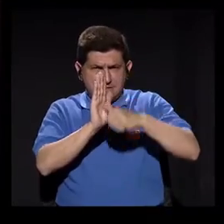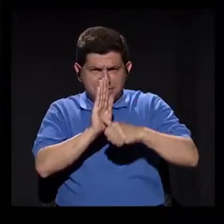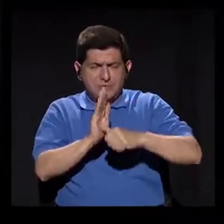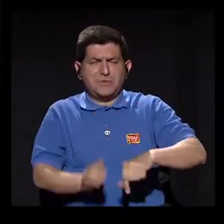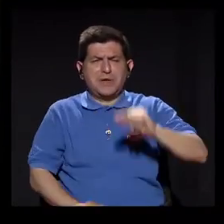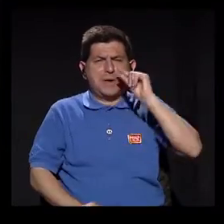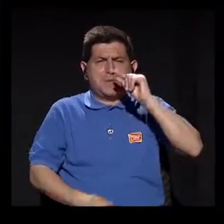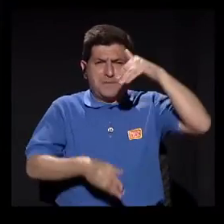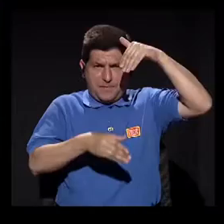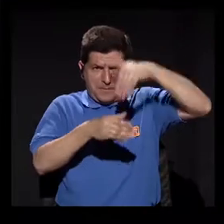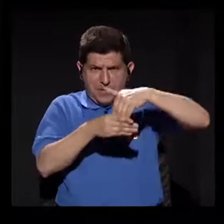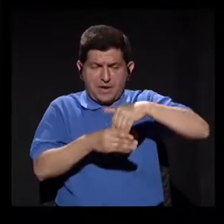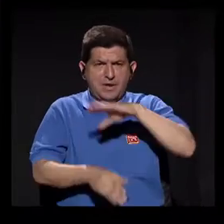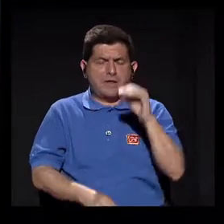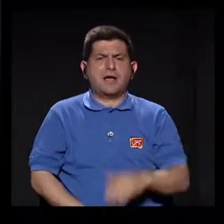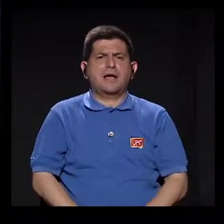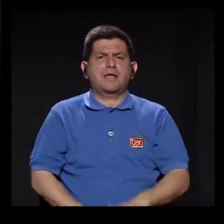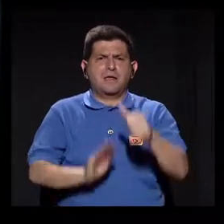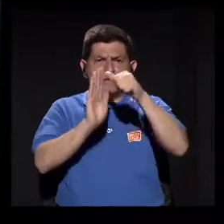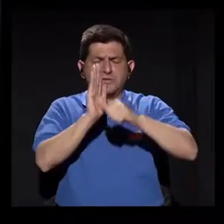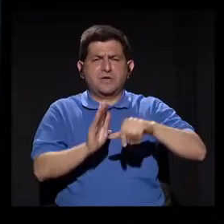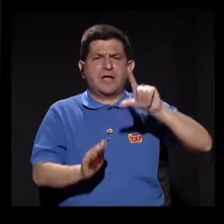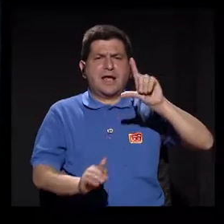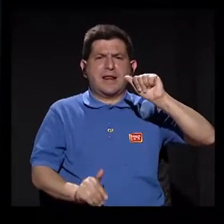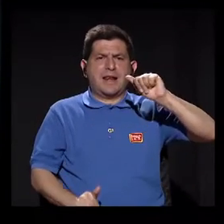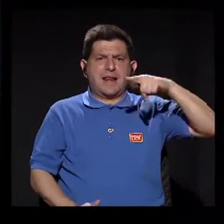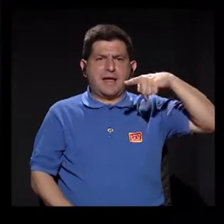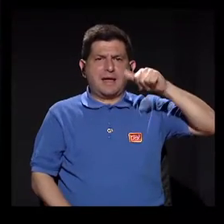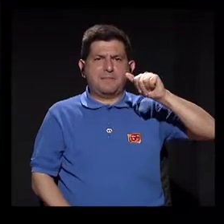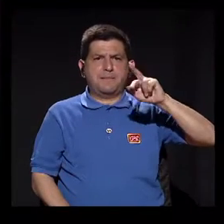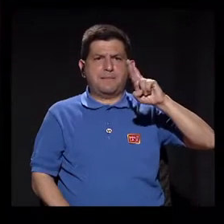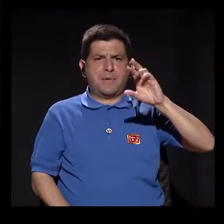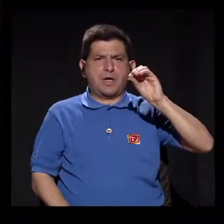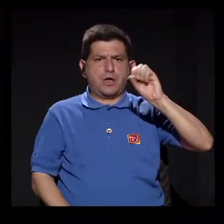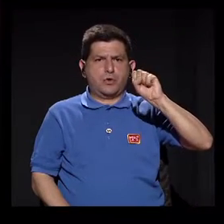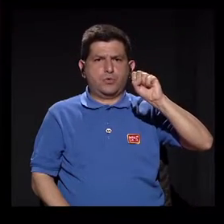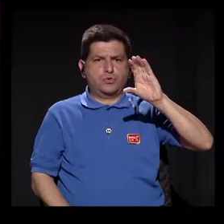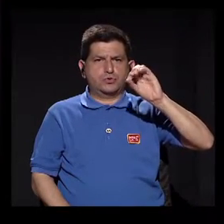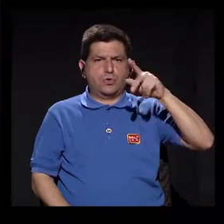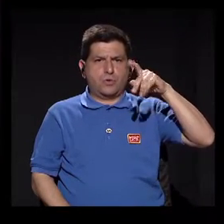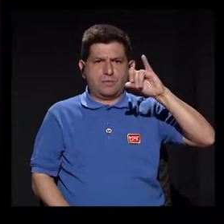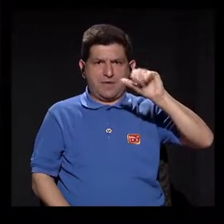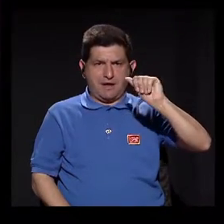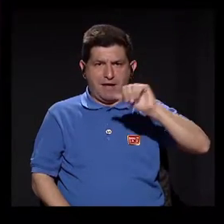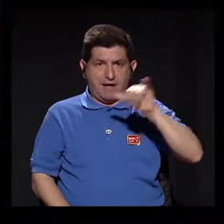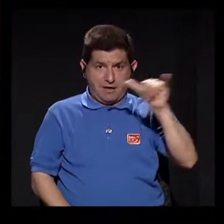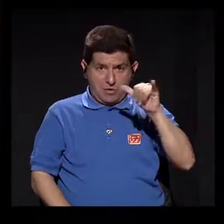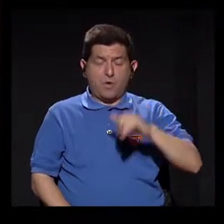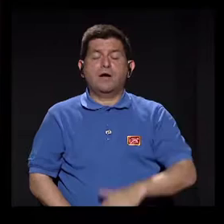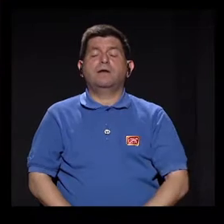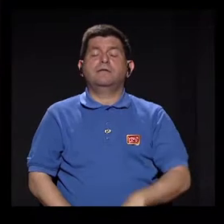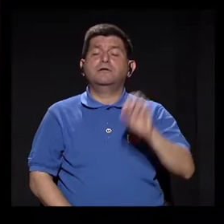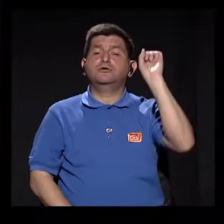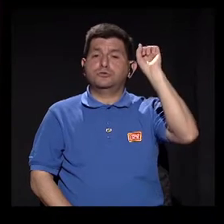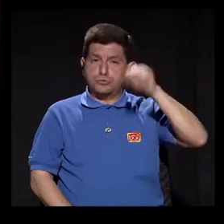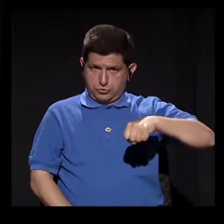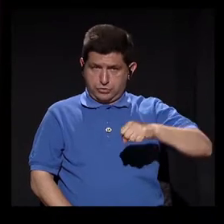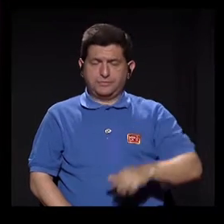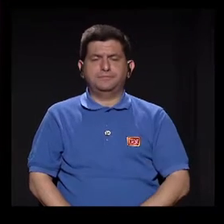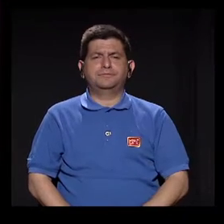mínimamente invasiva y hablamos de cirugía laparoscópica estrictamente estamos hablando lo mismo. Sí, realmente